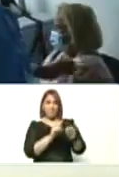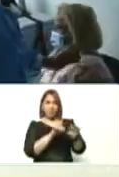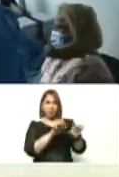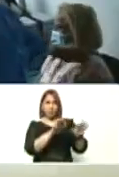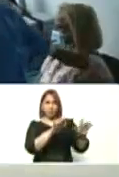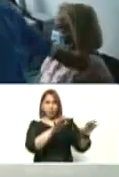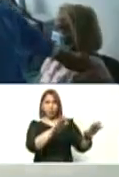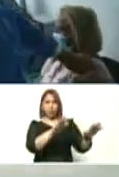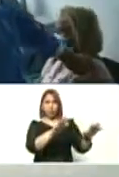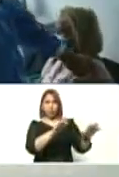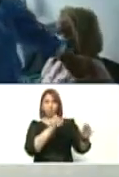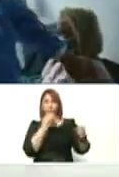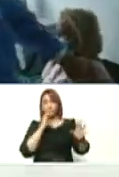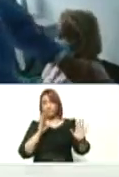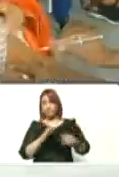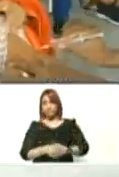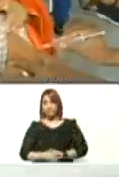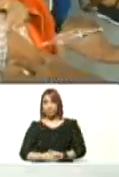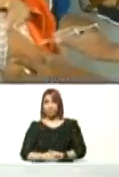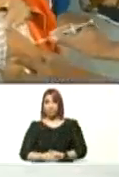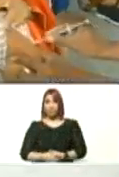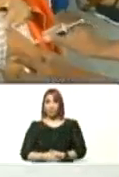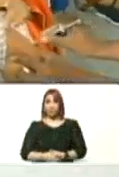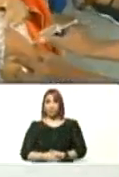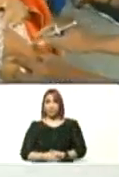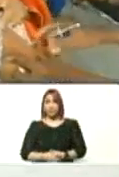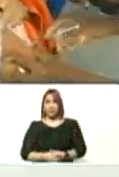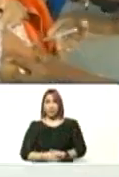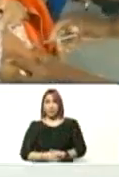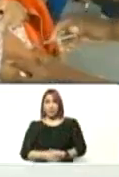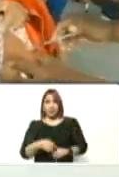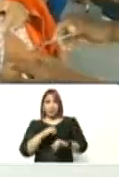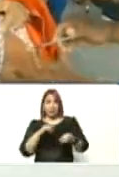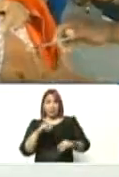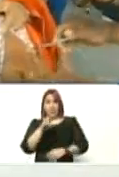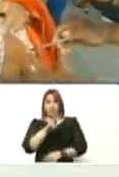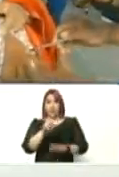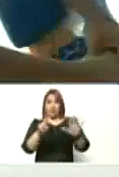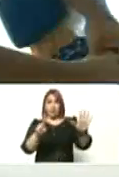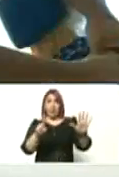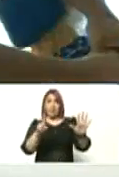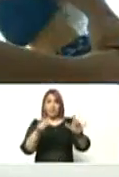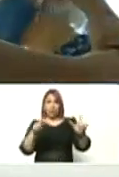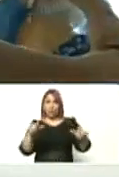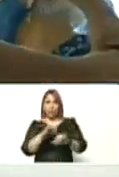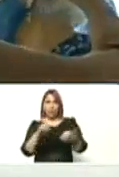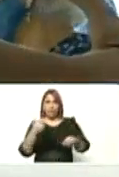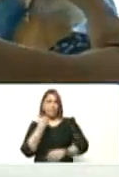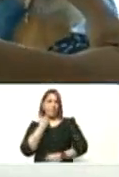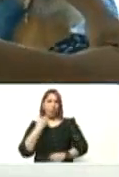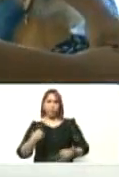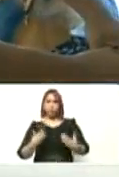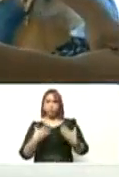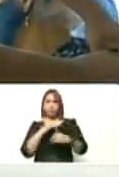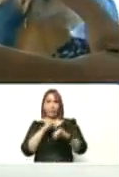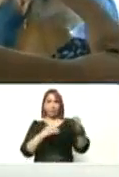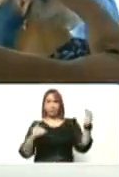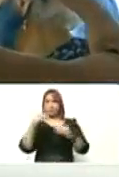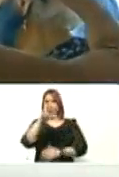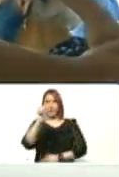bueno en las primeras de cambio aparecieron 26 contagiados ya van 30